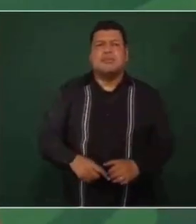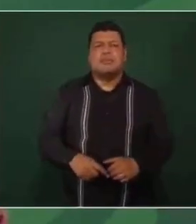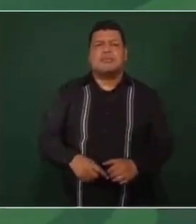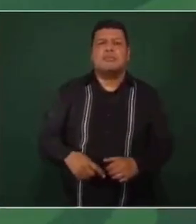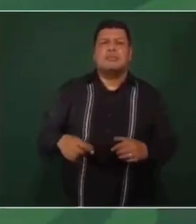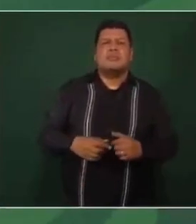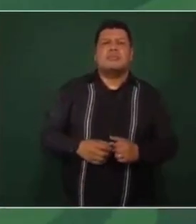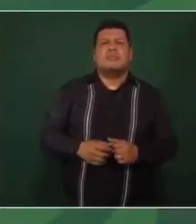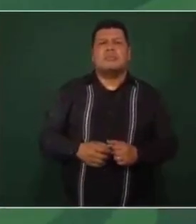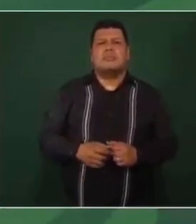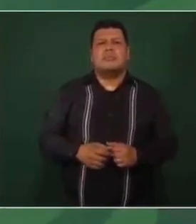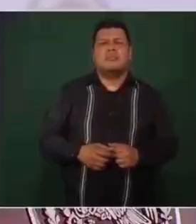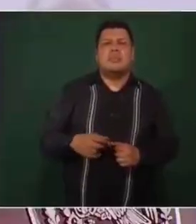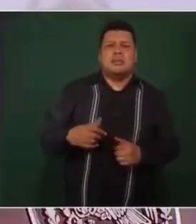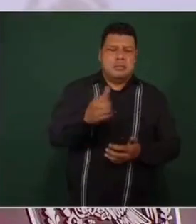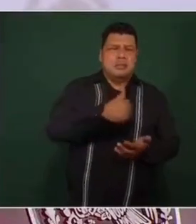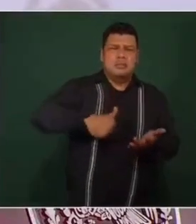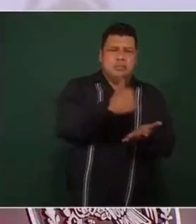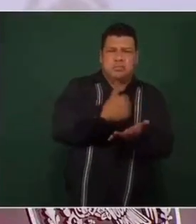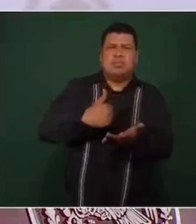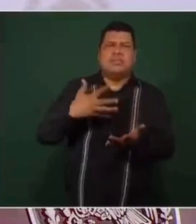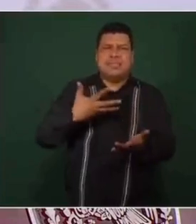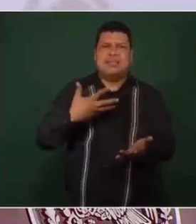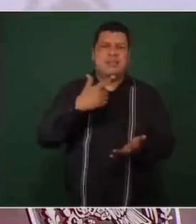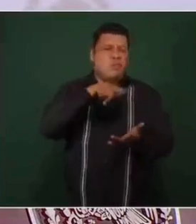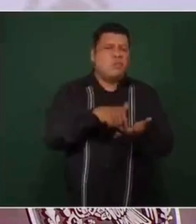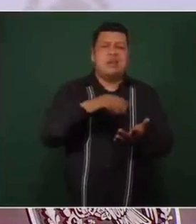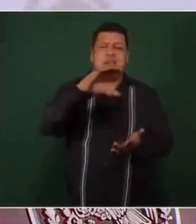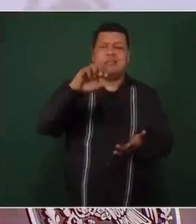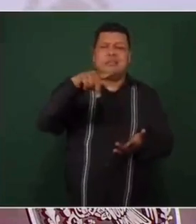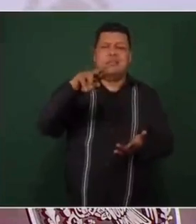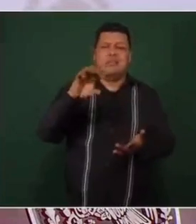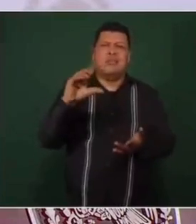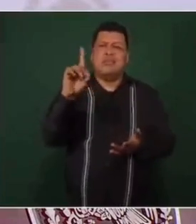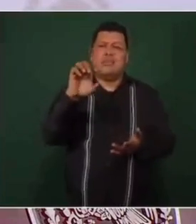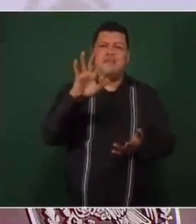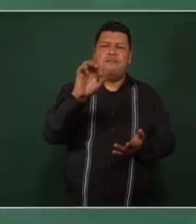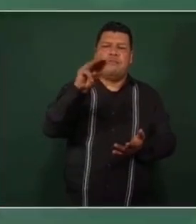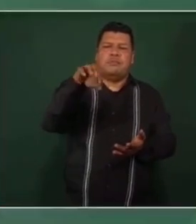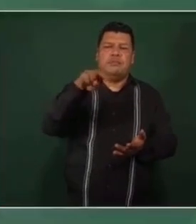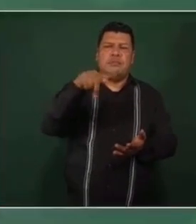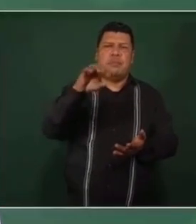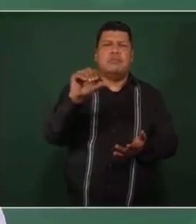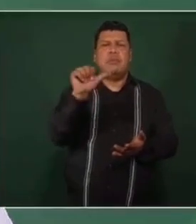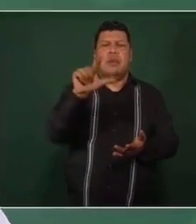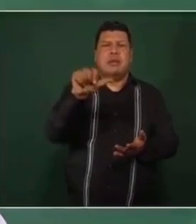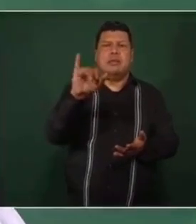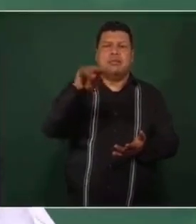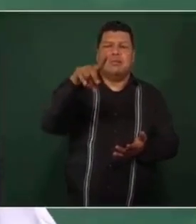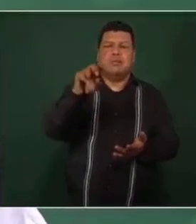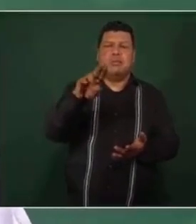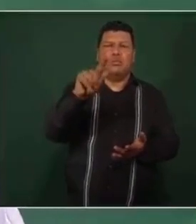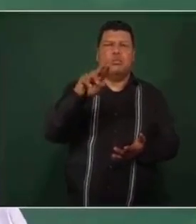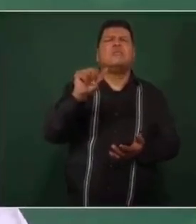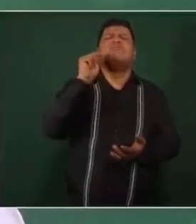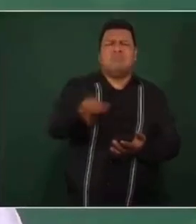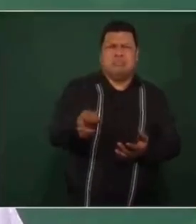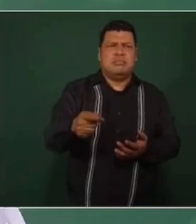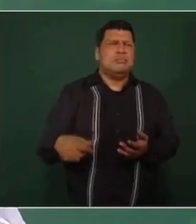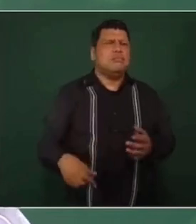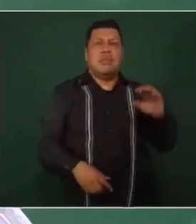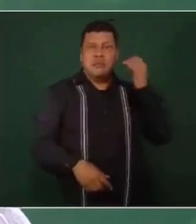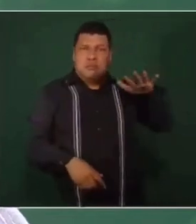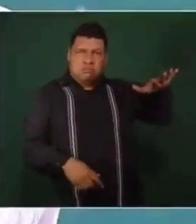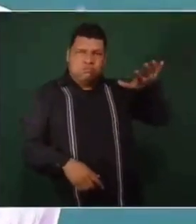centros de fomento a la industria. Vamos a llevar a cabo en el